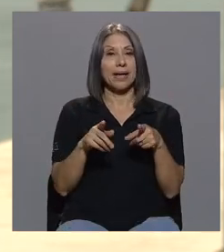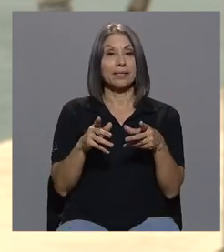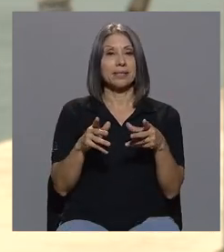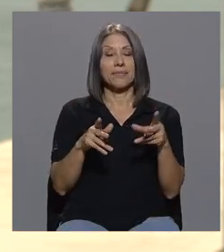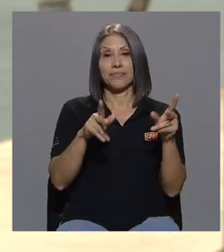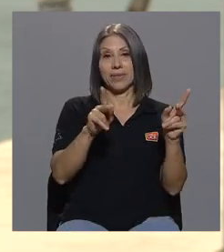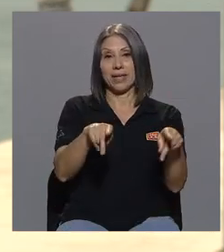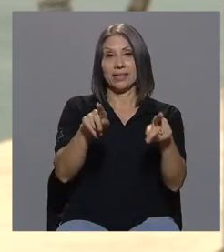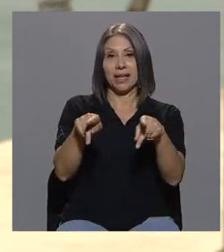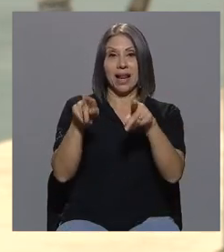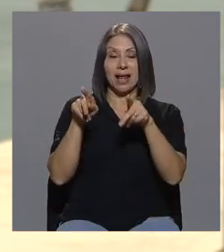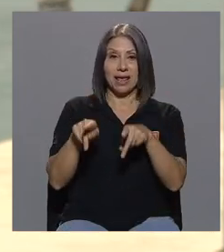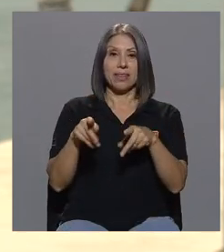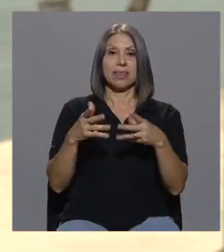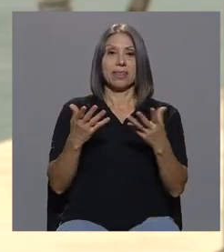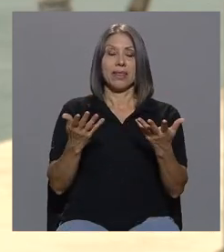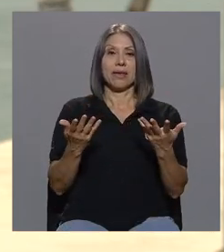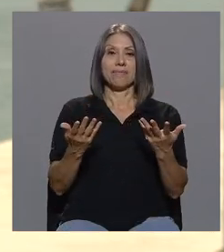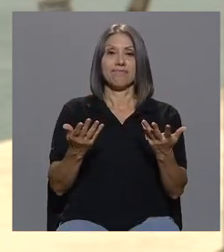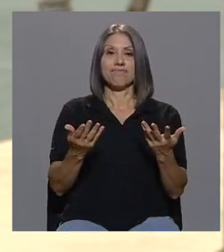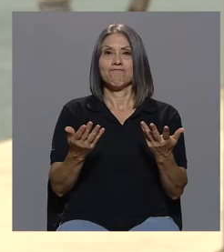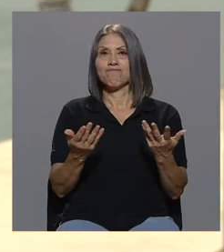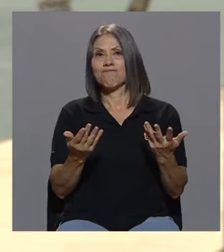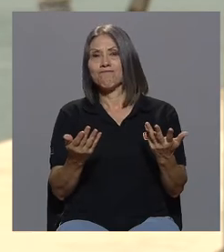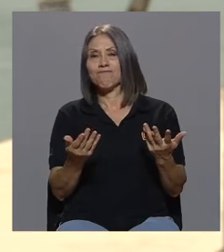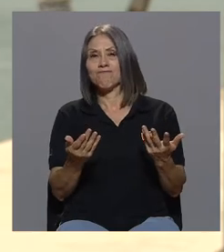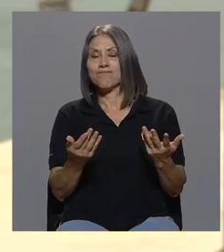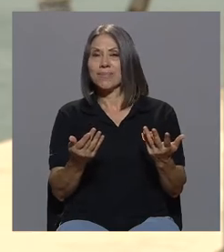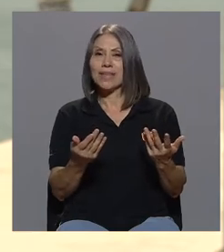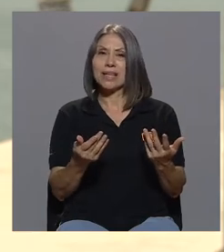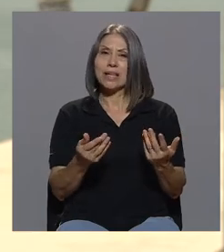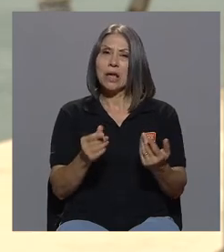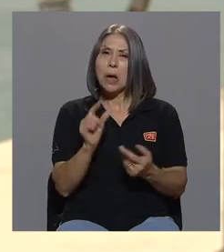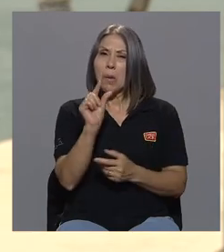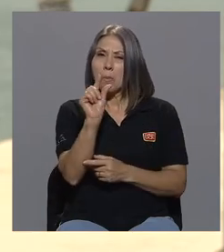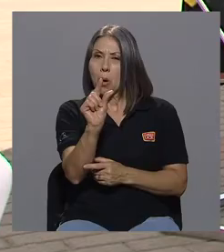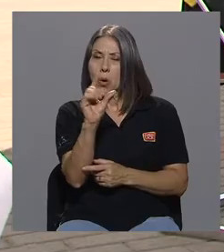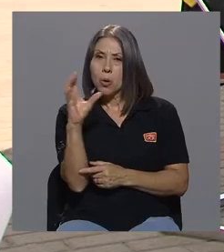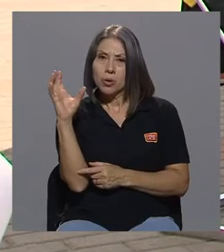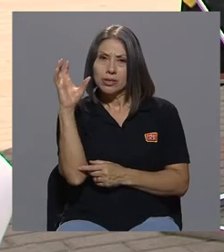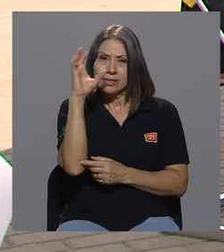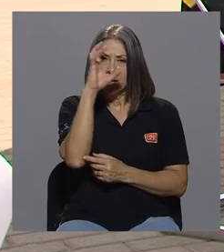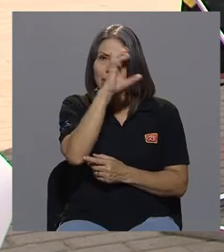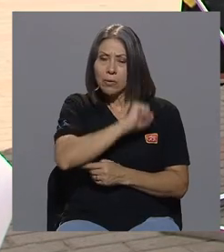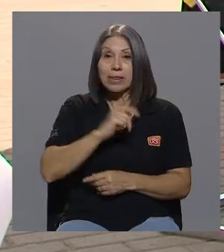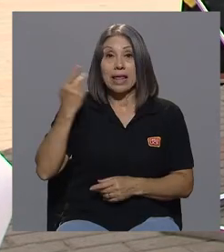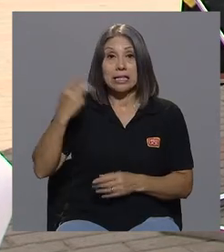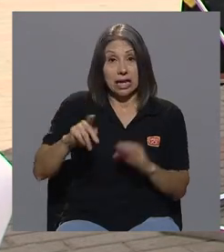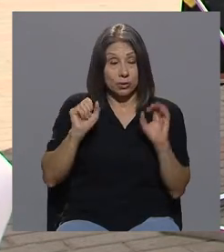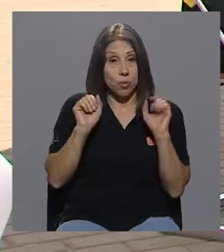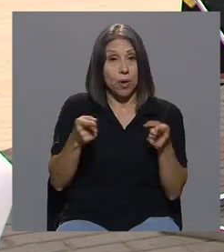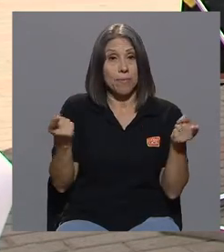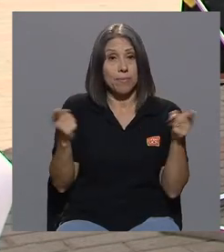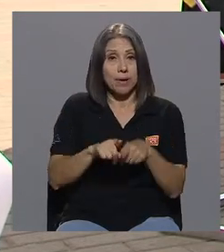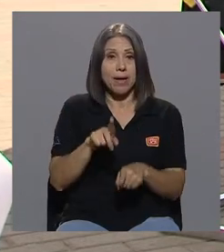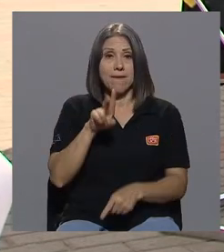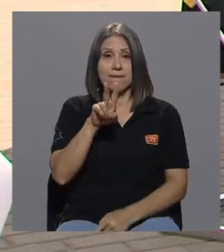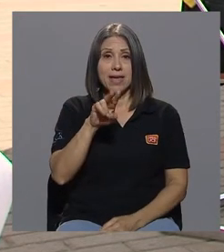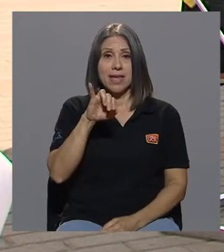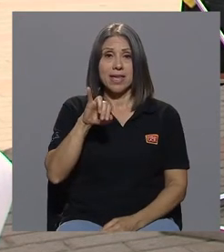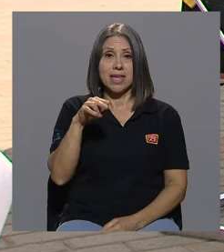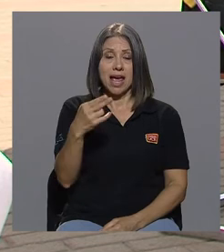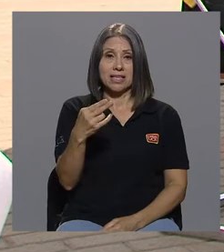tiene poca percepción del riesgo al VIH entonces como yo no soy